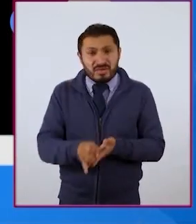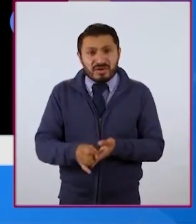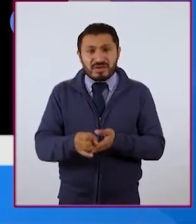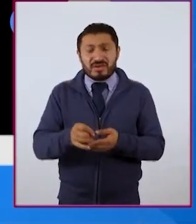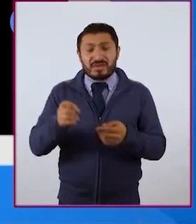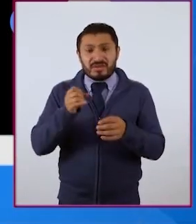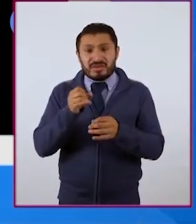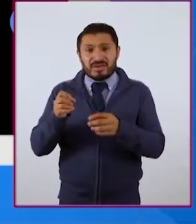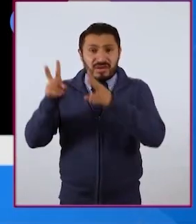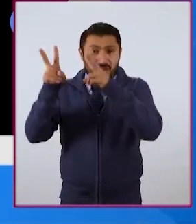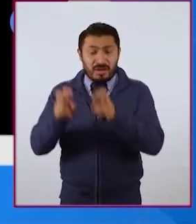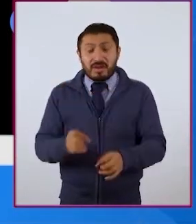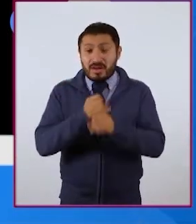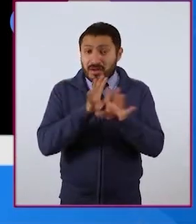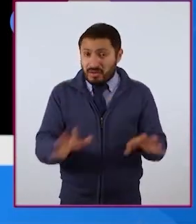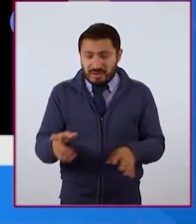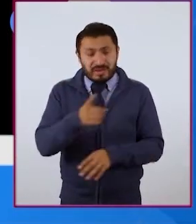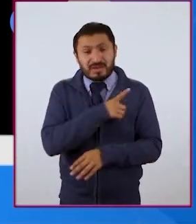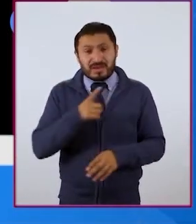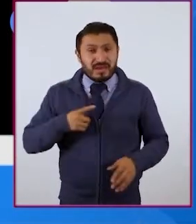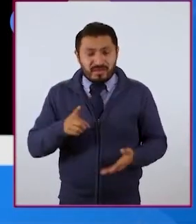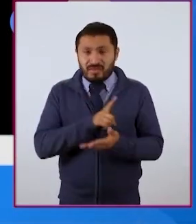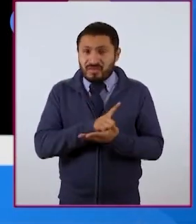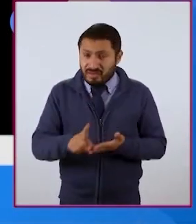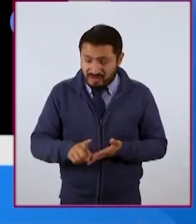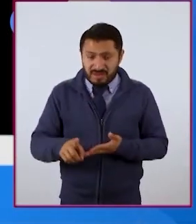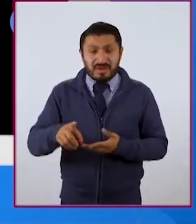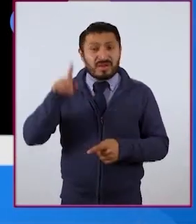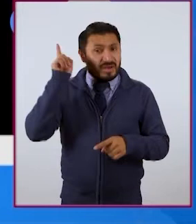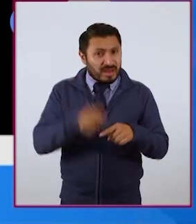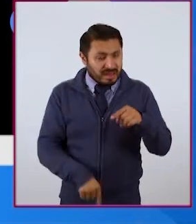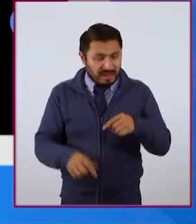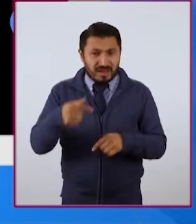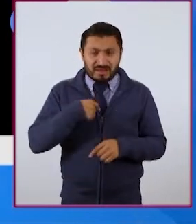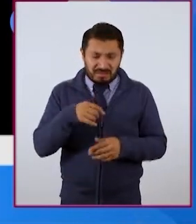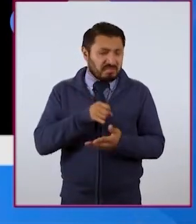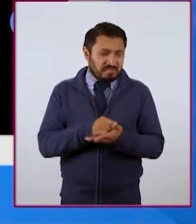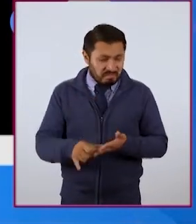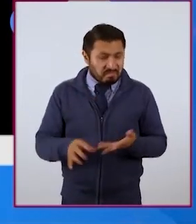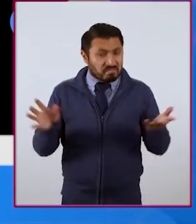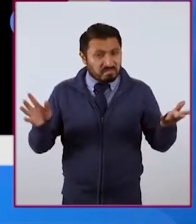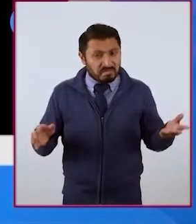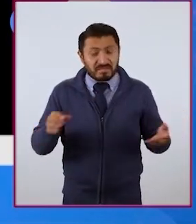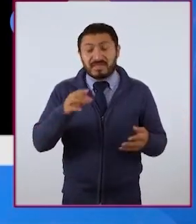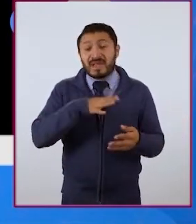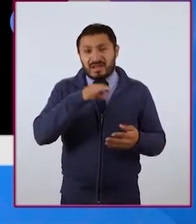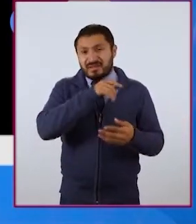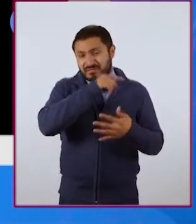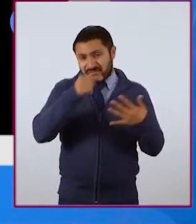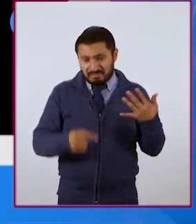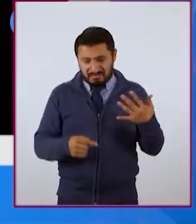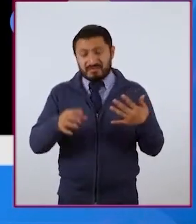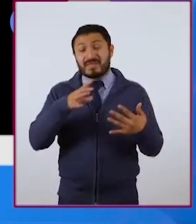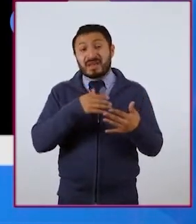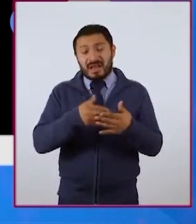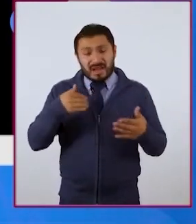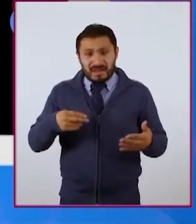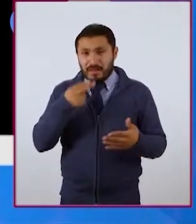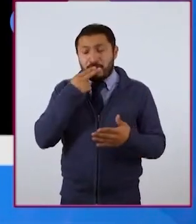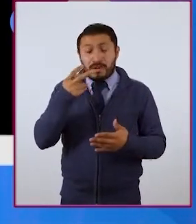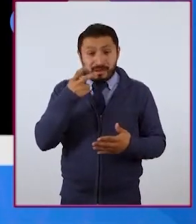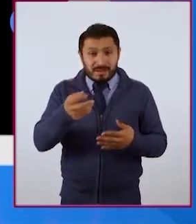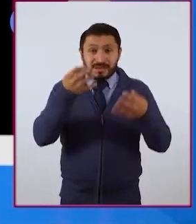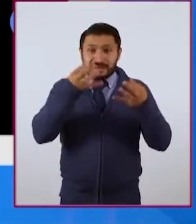información, debo de tener también el derecho de eliminarla cuando yo decida. Entonces, tener esas opciones antes de usar una plataforma